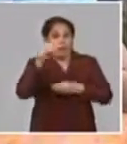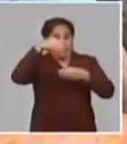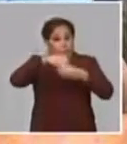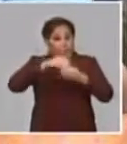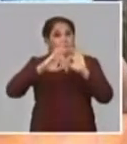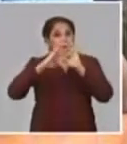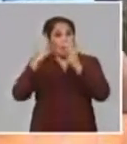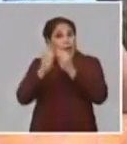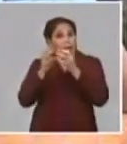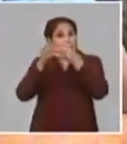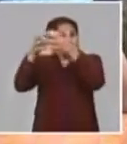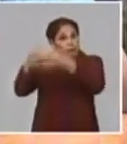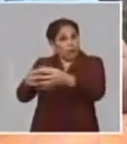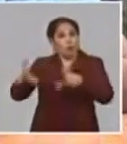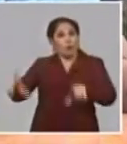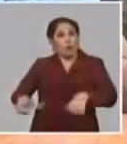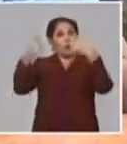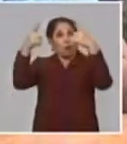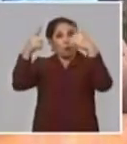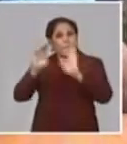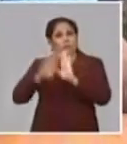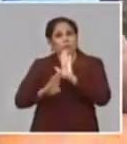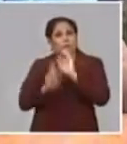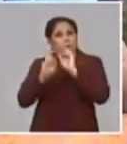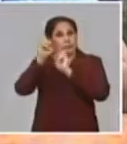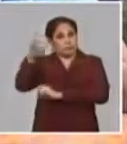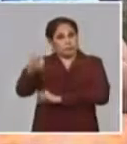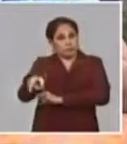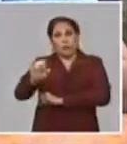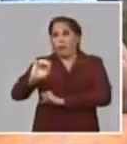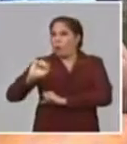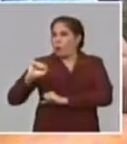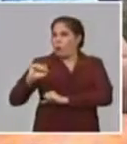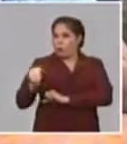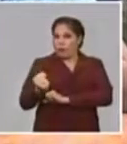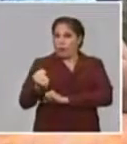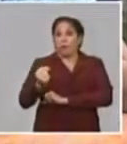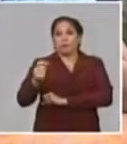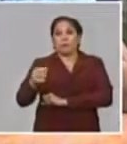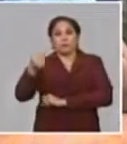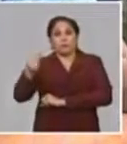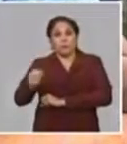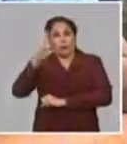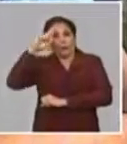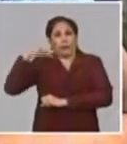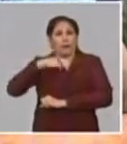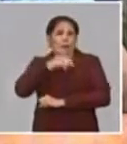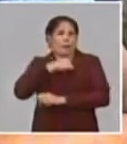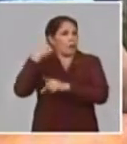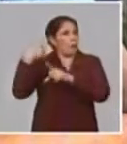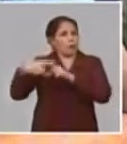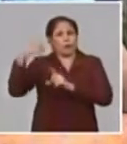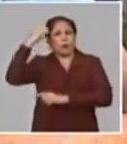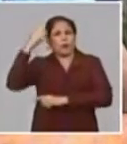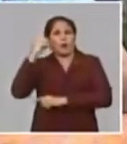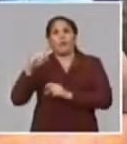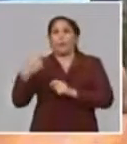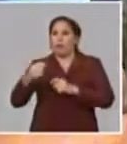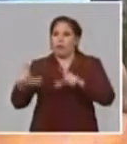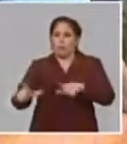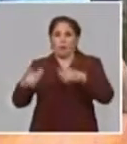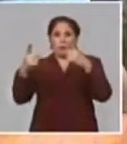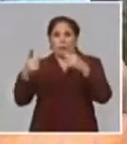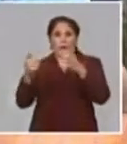aislamiento se cumplan todas las medidas que se han dictado por la autoridad sanitaria y por todos los organismos, pero que también